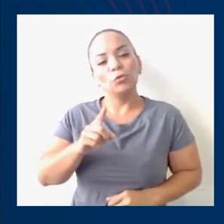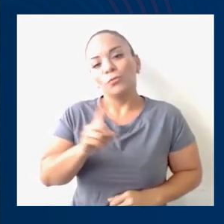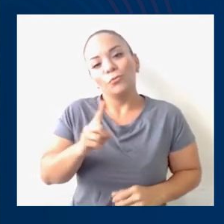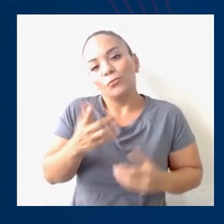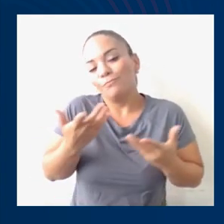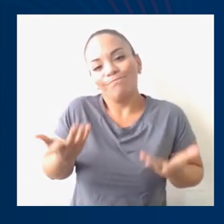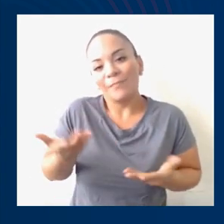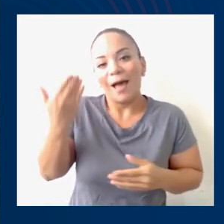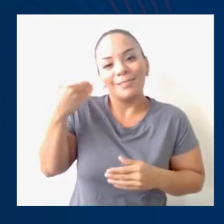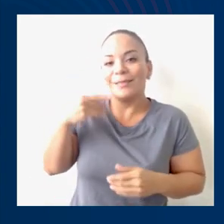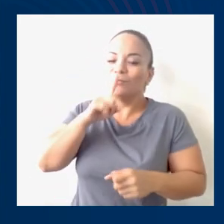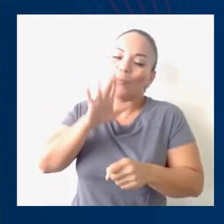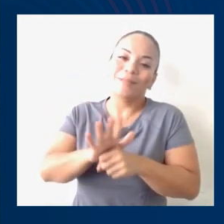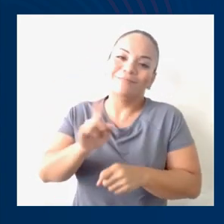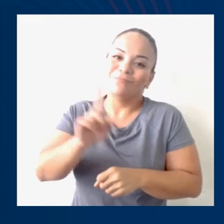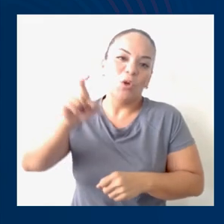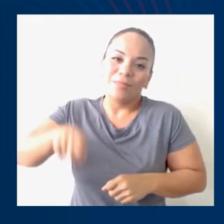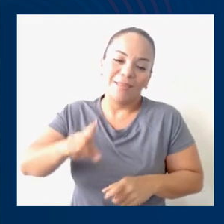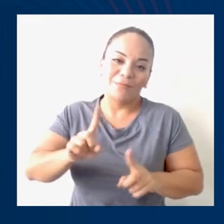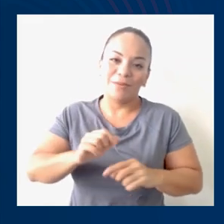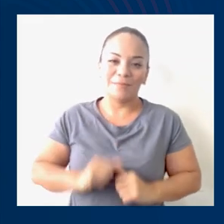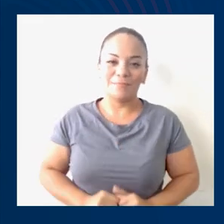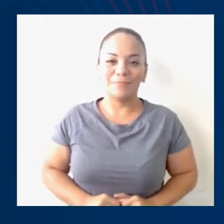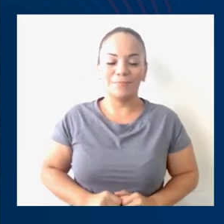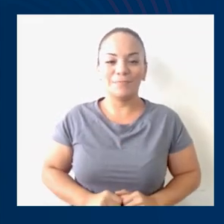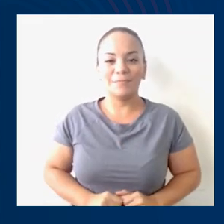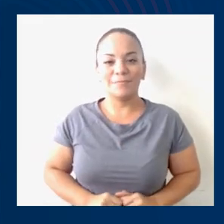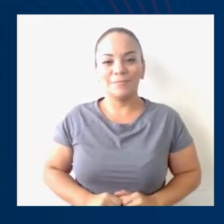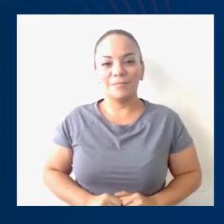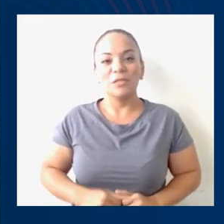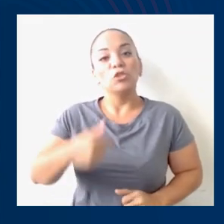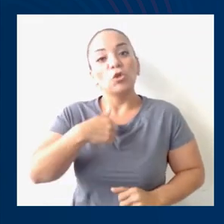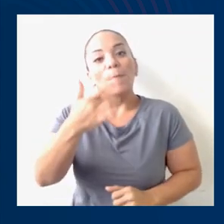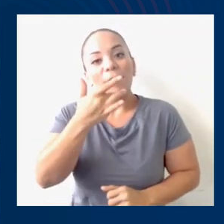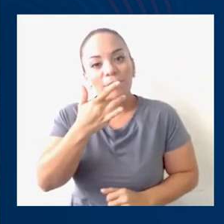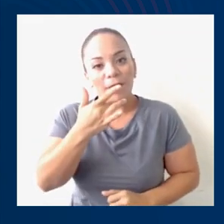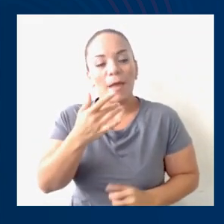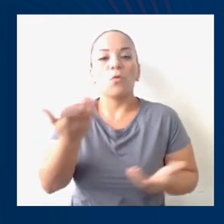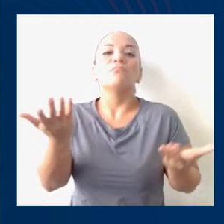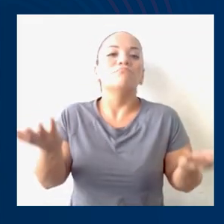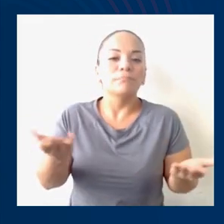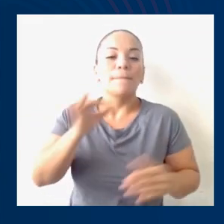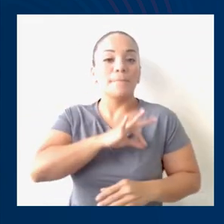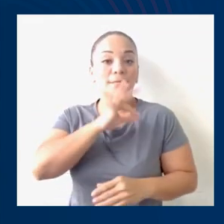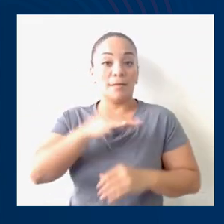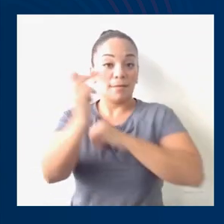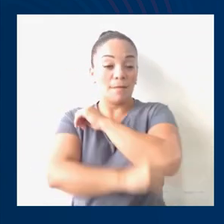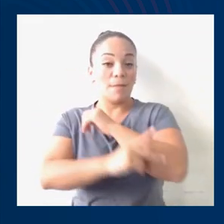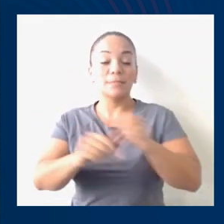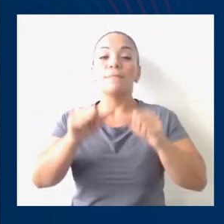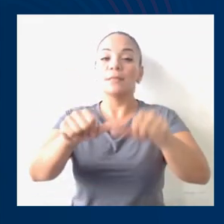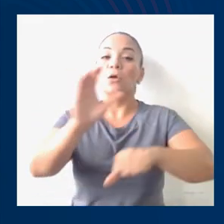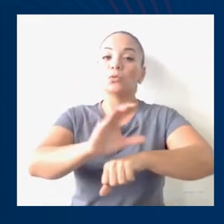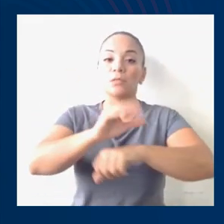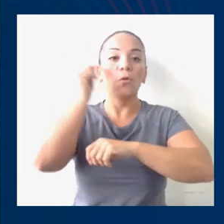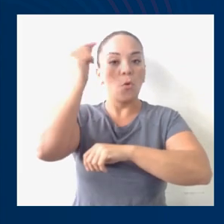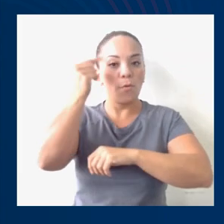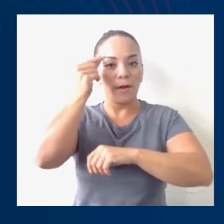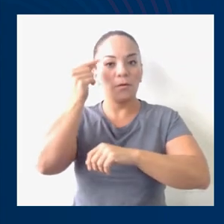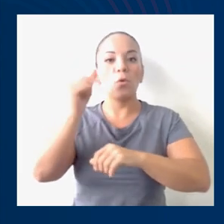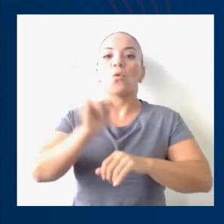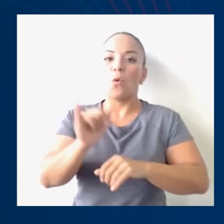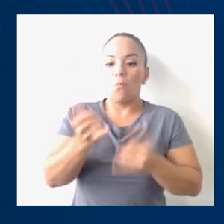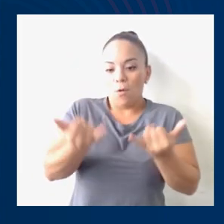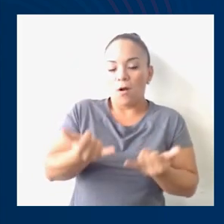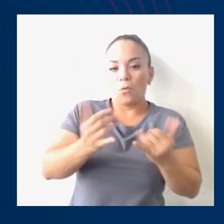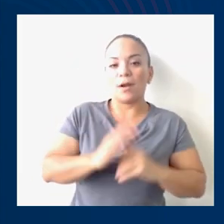que no debe haberlo prometido y que prefiero, para el bien del país, mantener